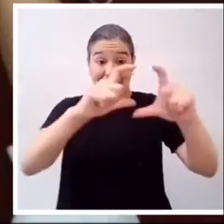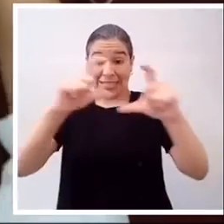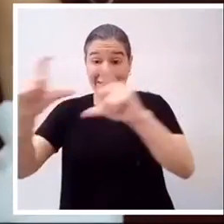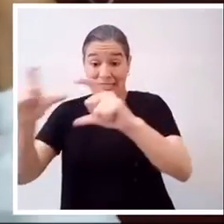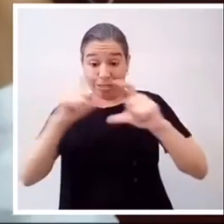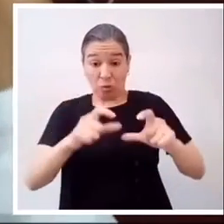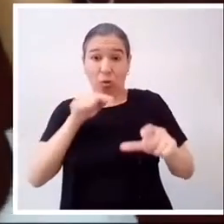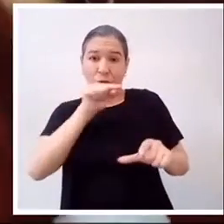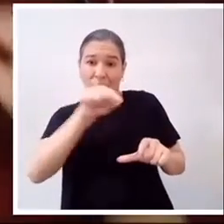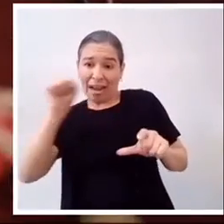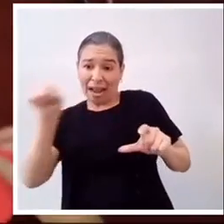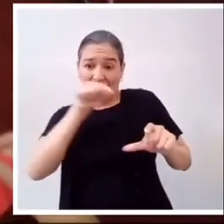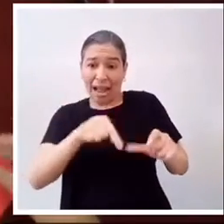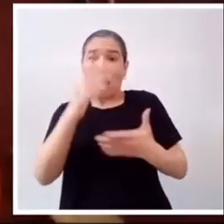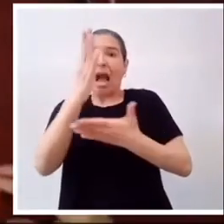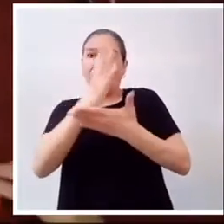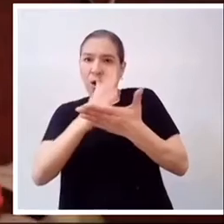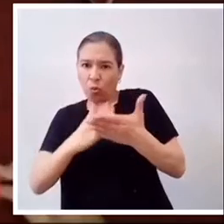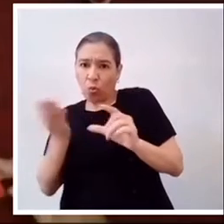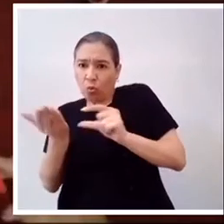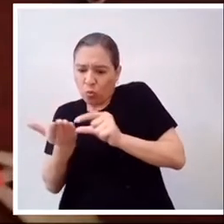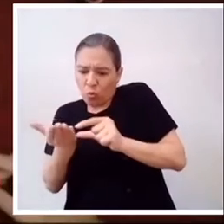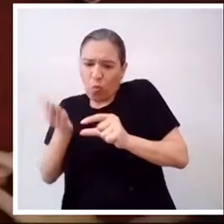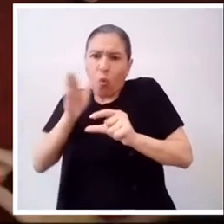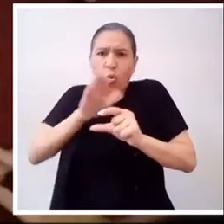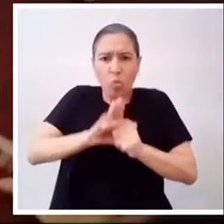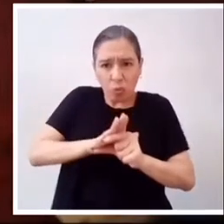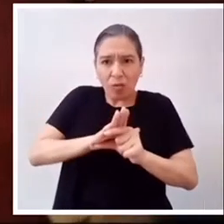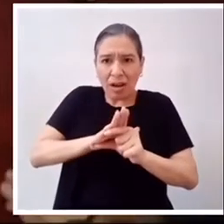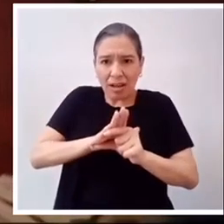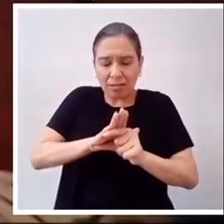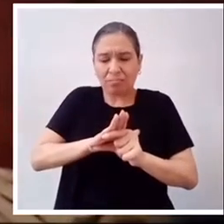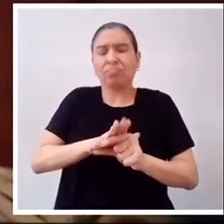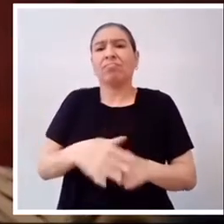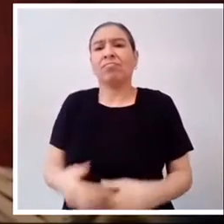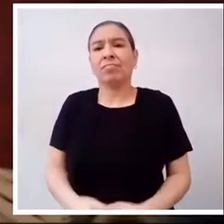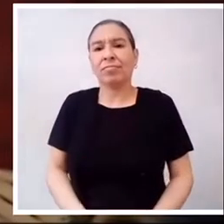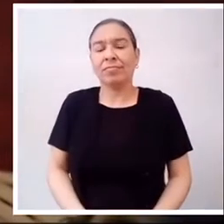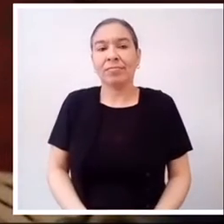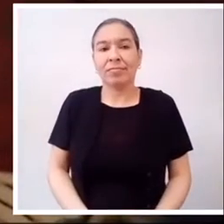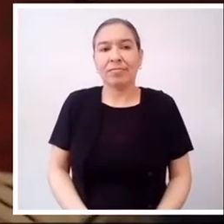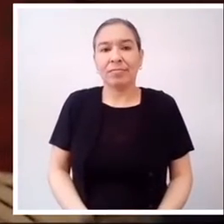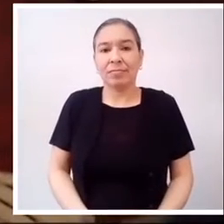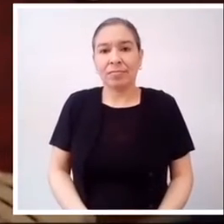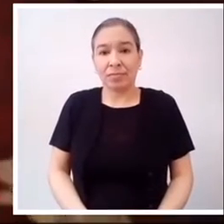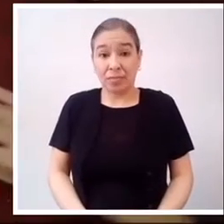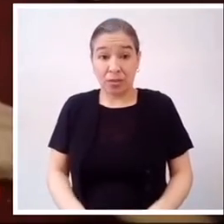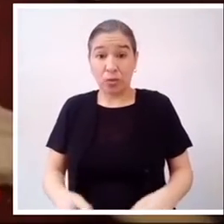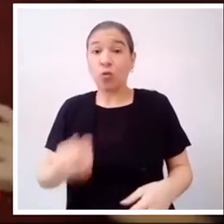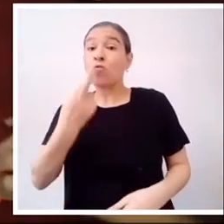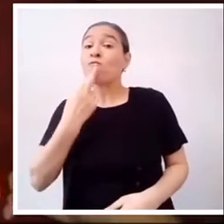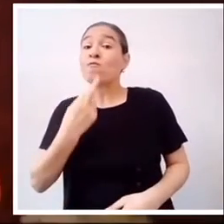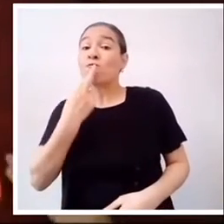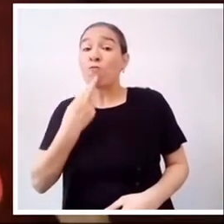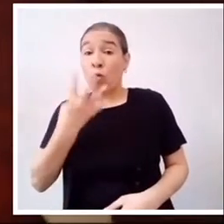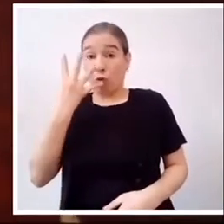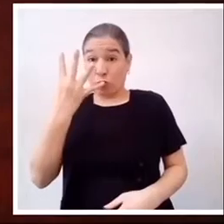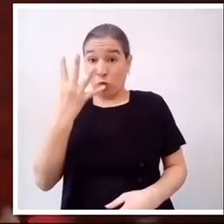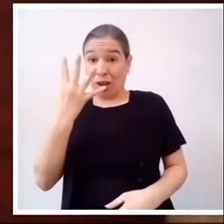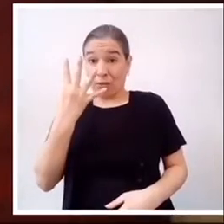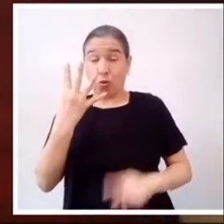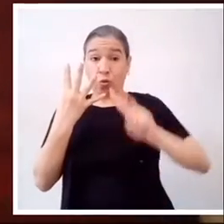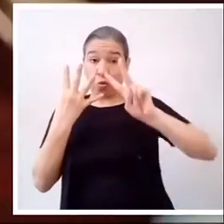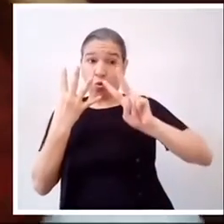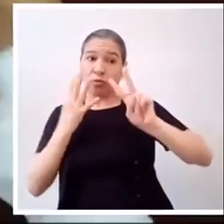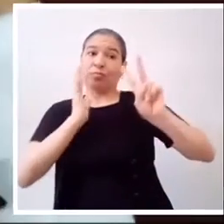Algunos círculos serán doblados por la mitad. Dos de los